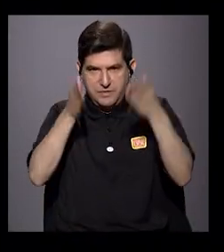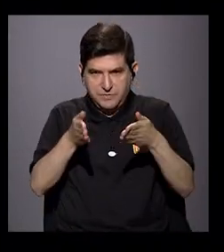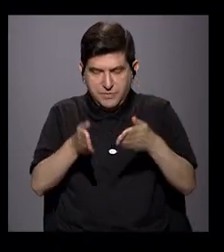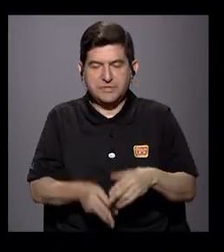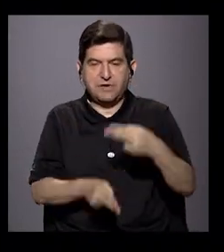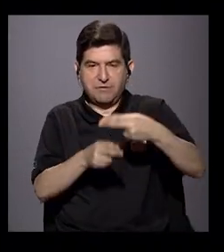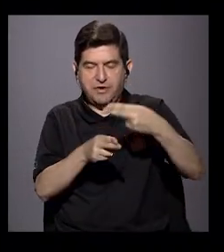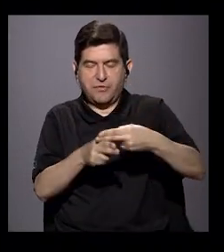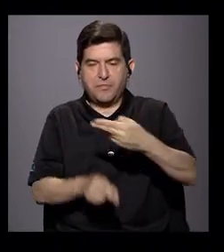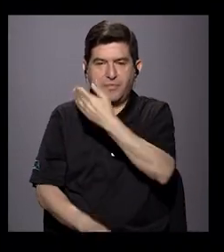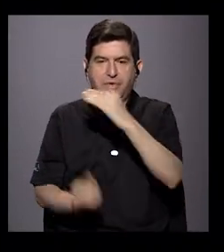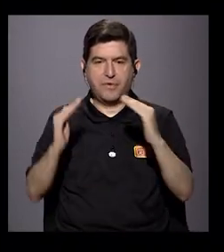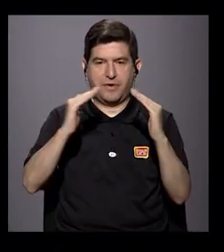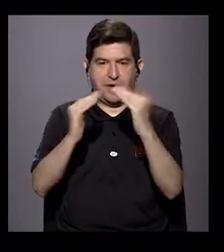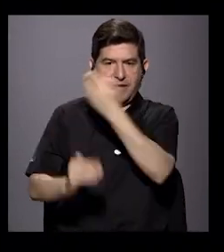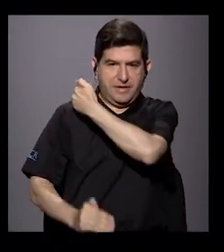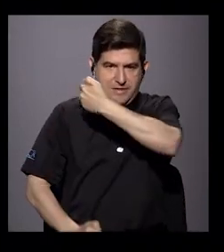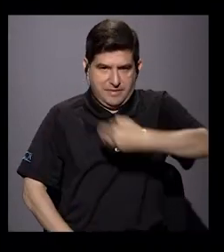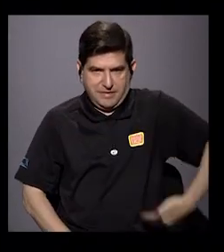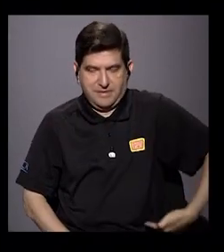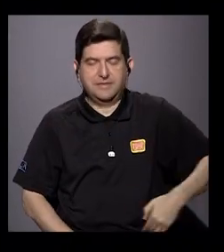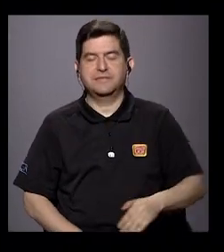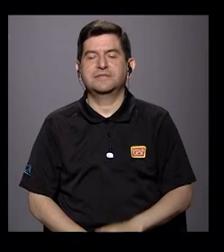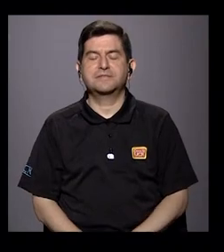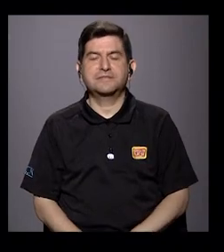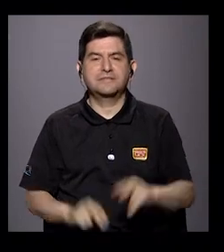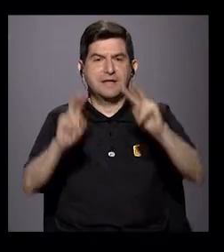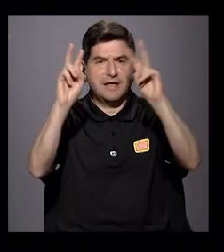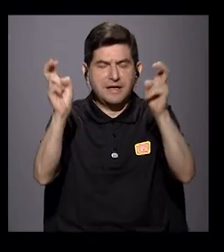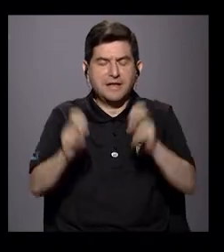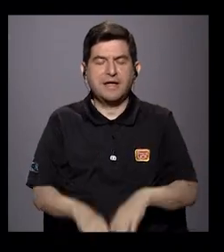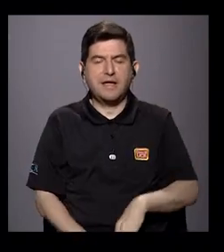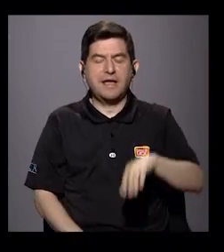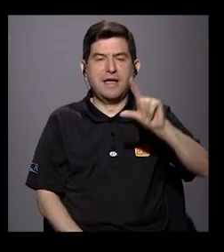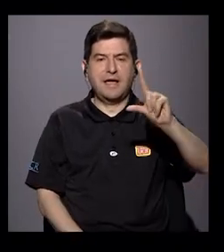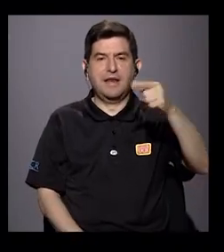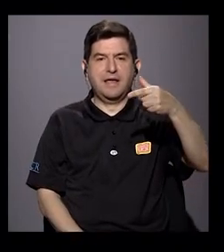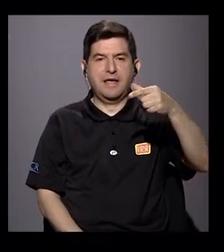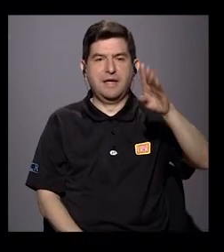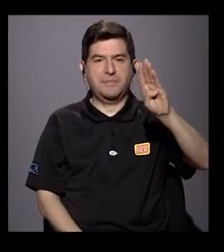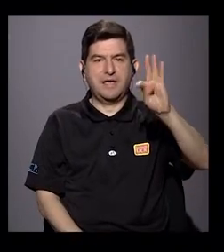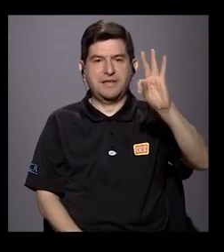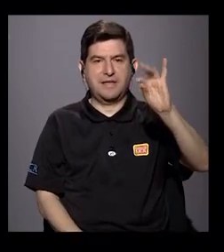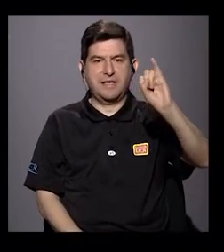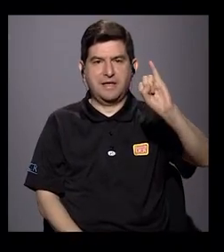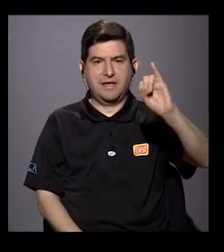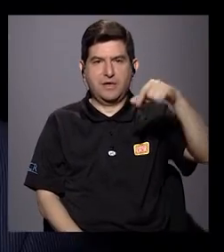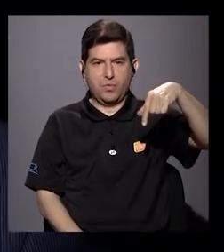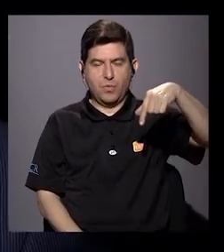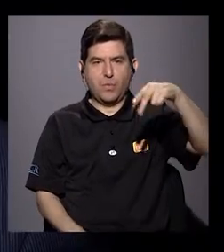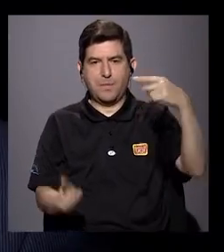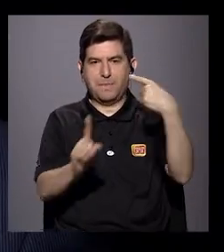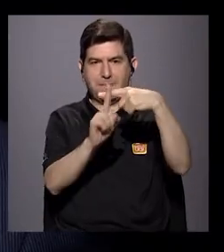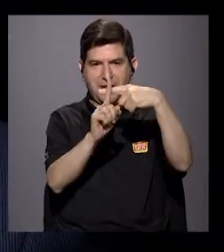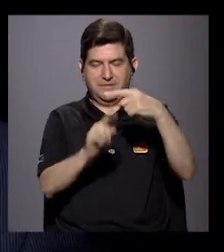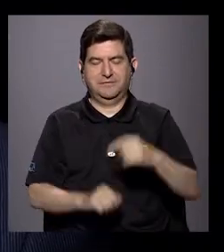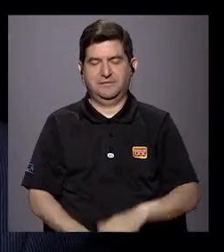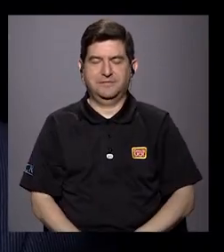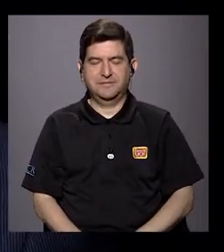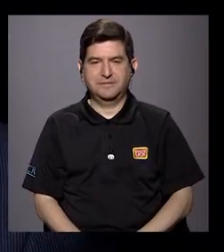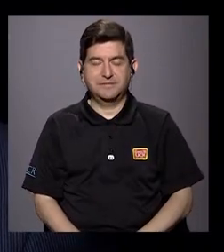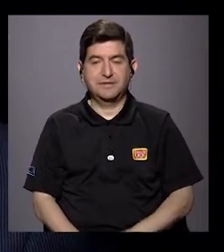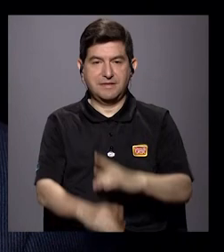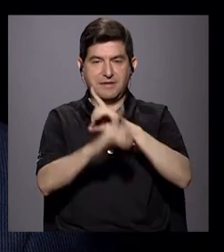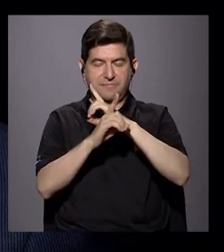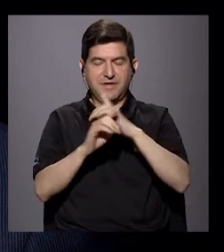designó casa presidencial en temas LGBTQ+, para